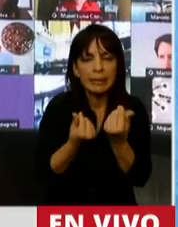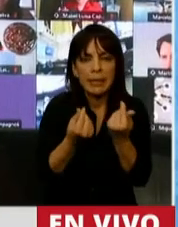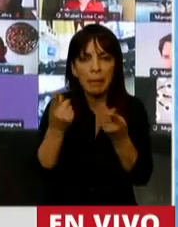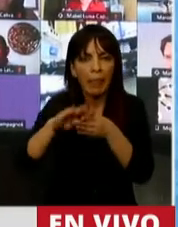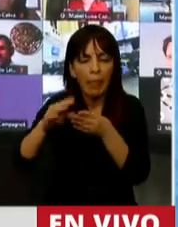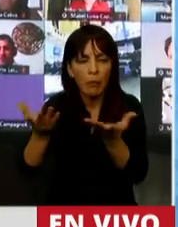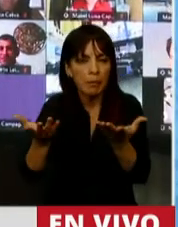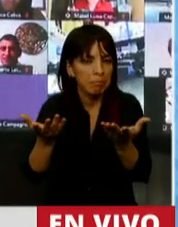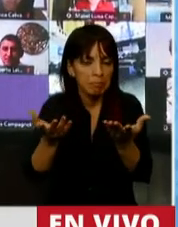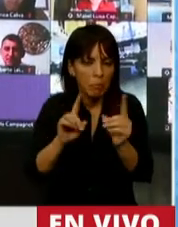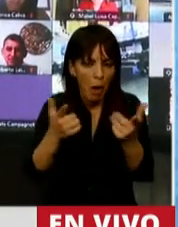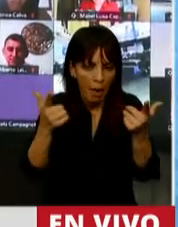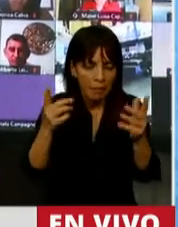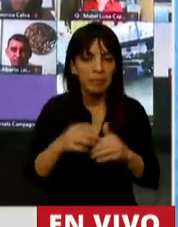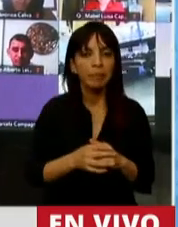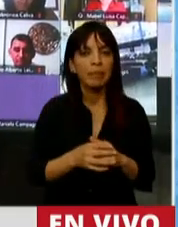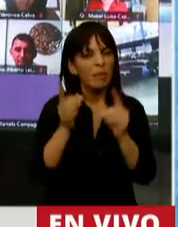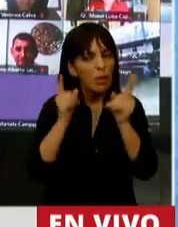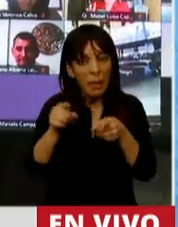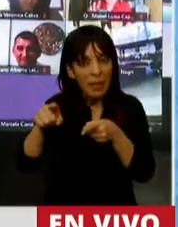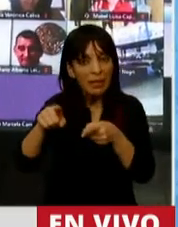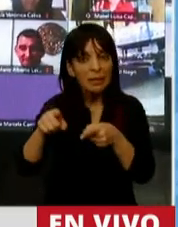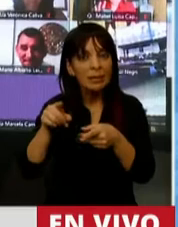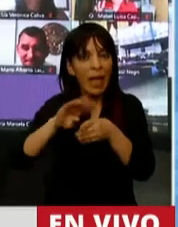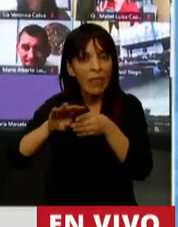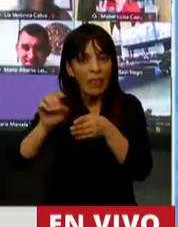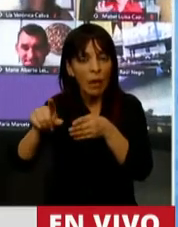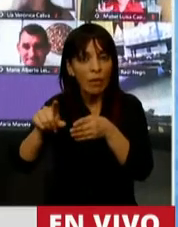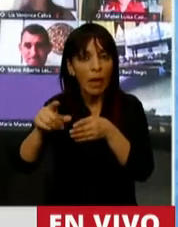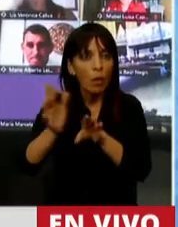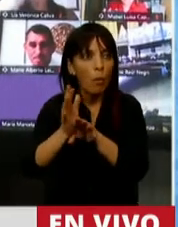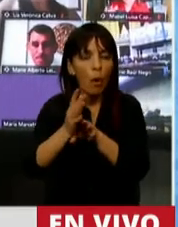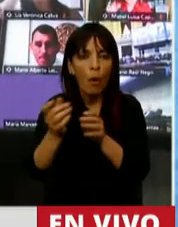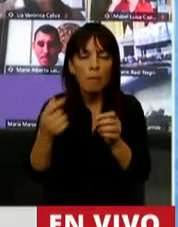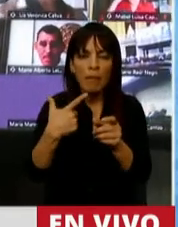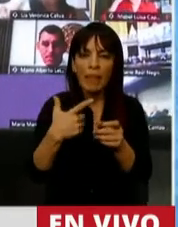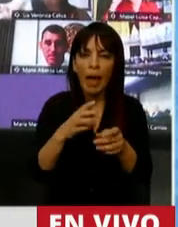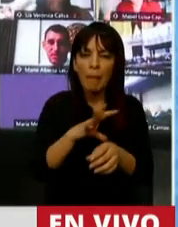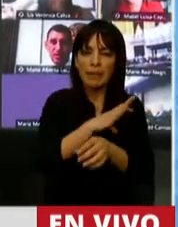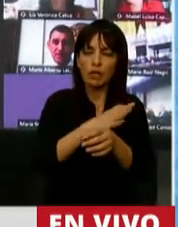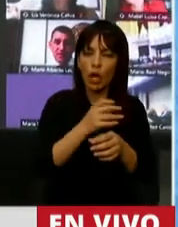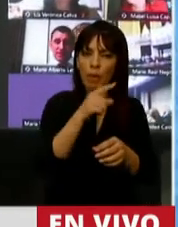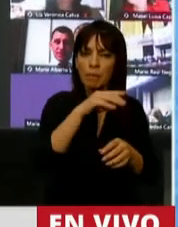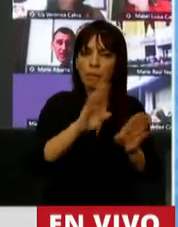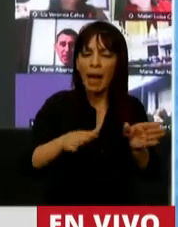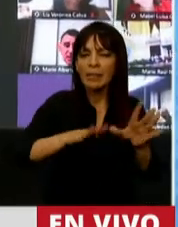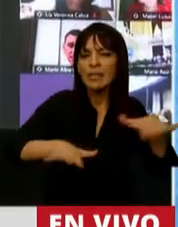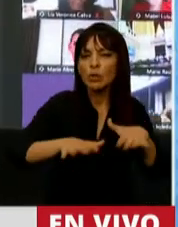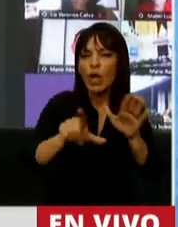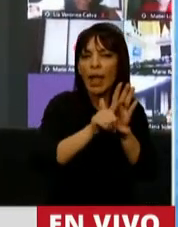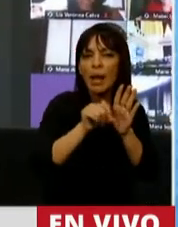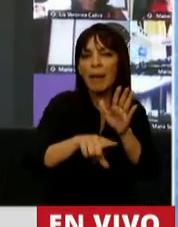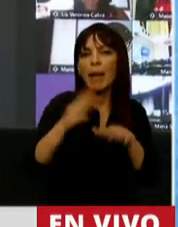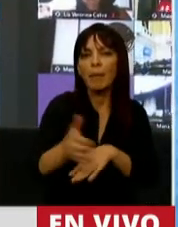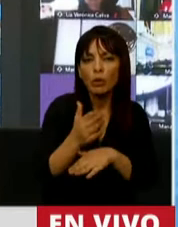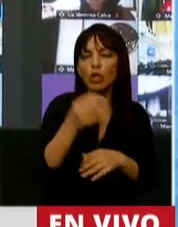sino que además es la plataforma que define un gran marco legal para la producción, para